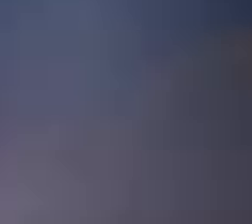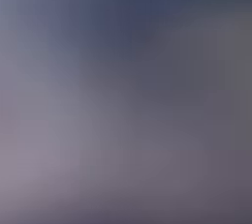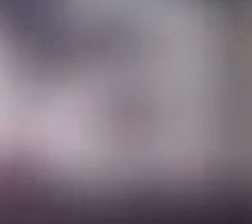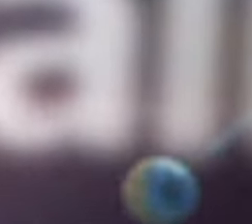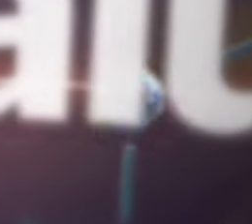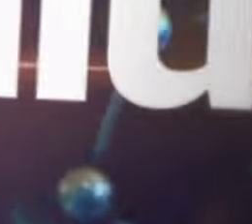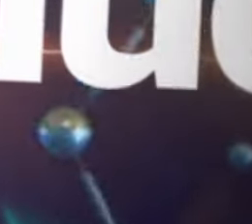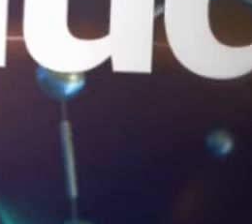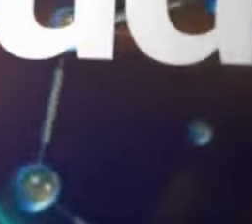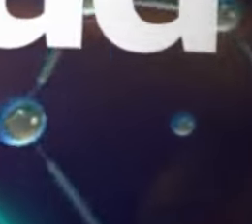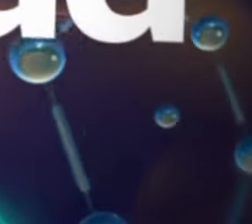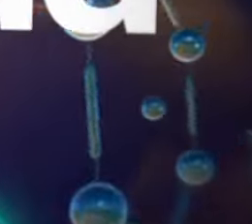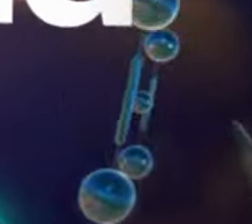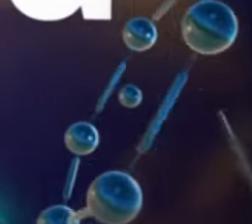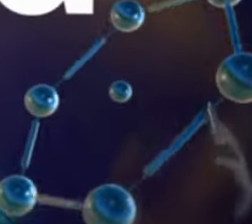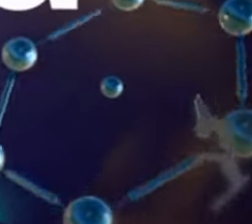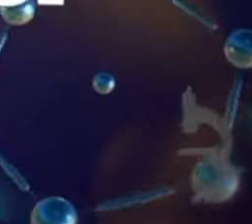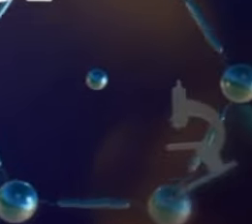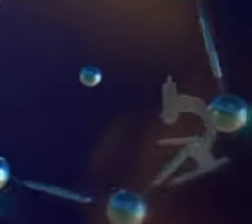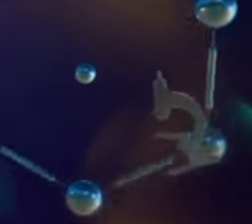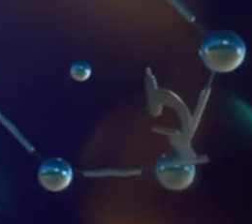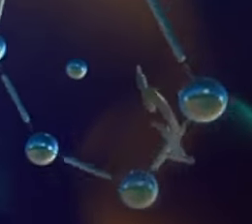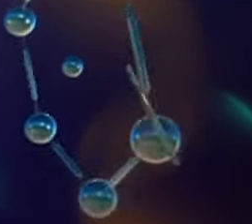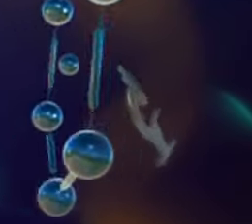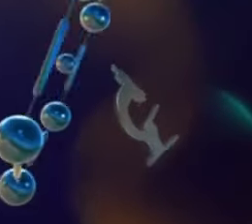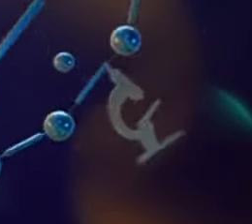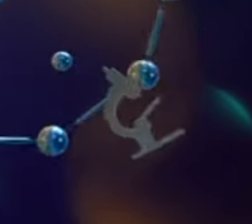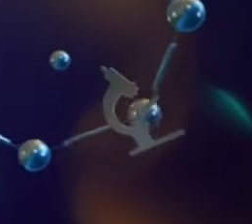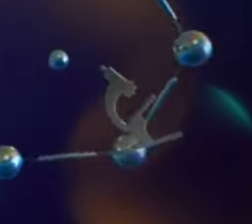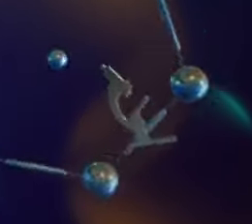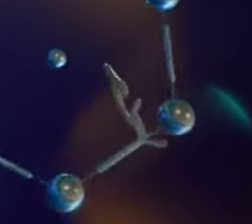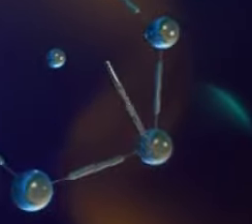Regresamos con El extraordinario Mundo de la salud